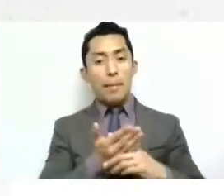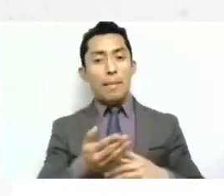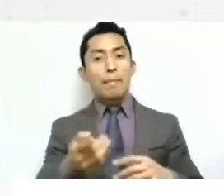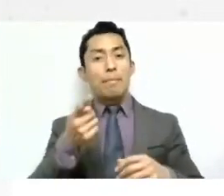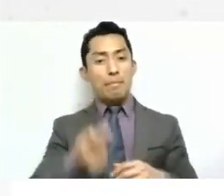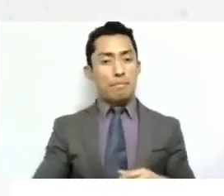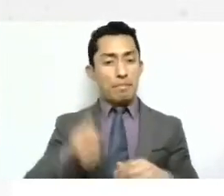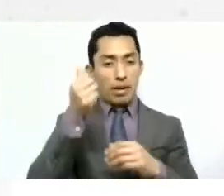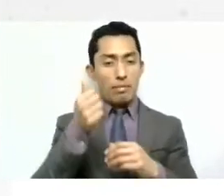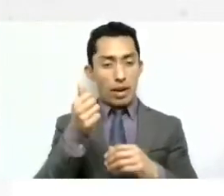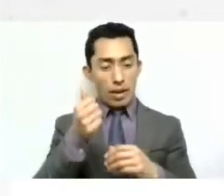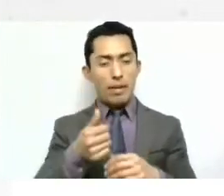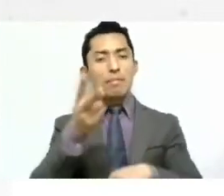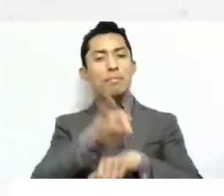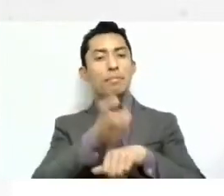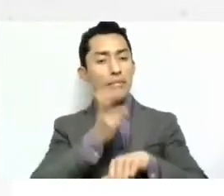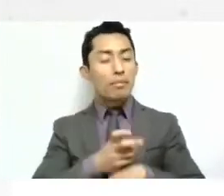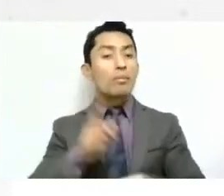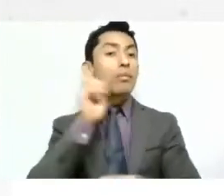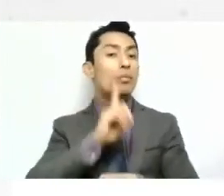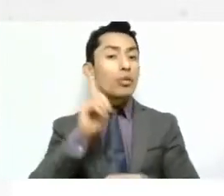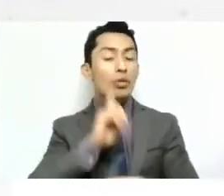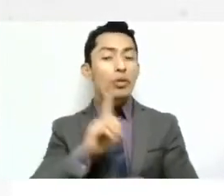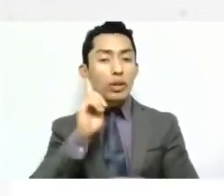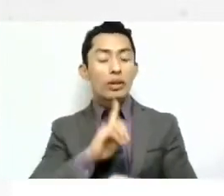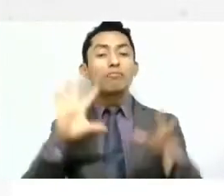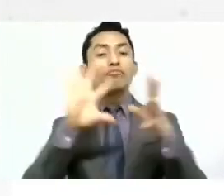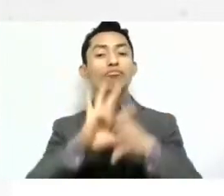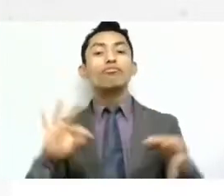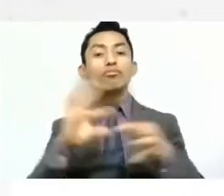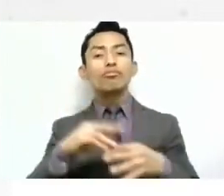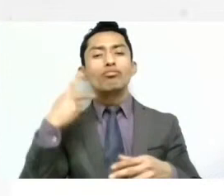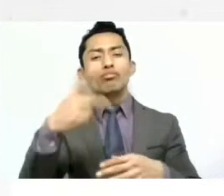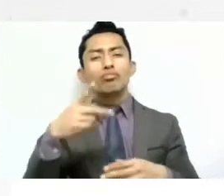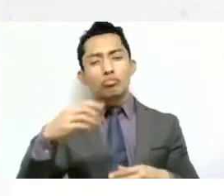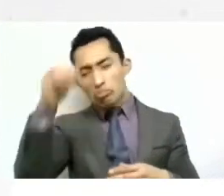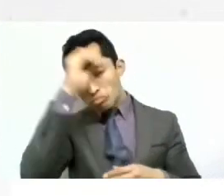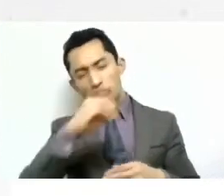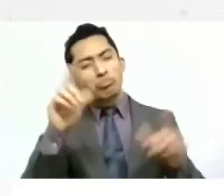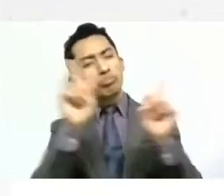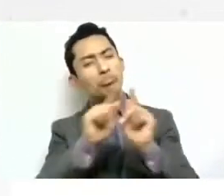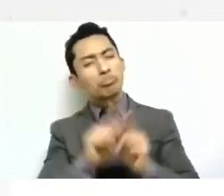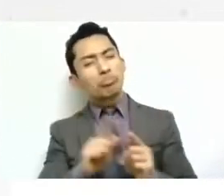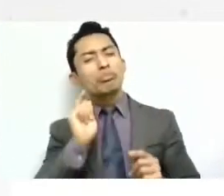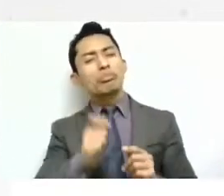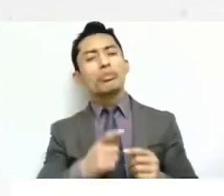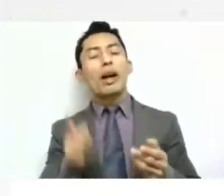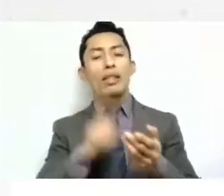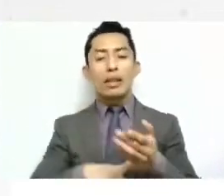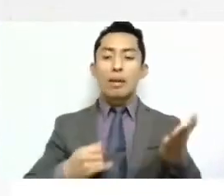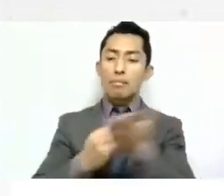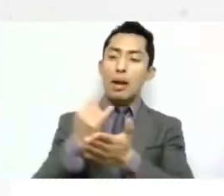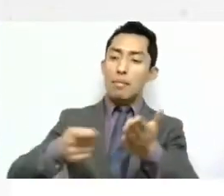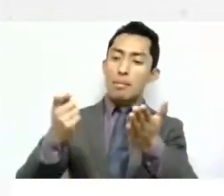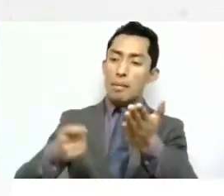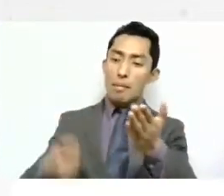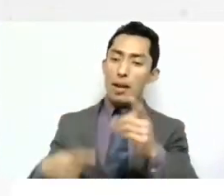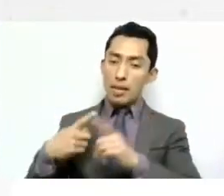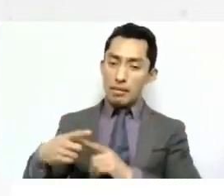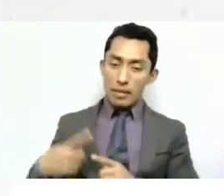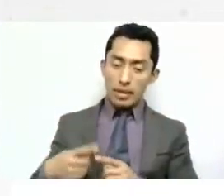nuestras invitadas nos van a dar sus impresiones generales sobre la metodología de líneas jurisprudenciales, que es la que usa